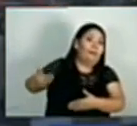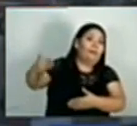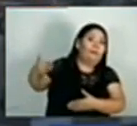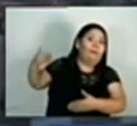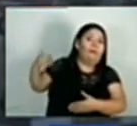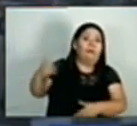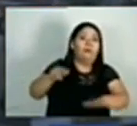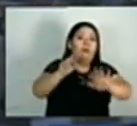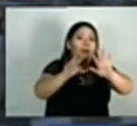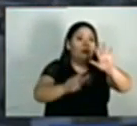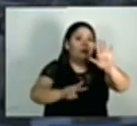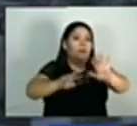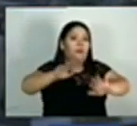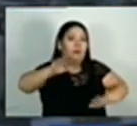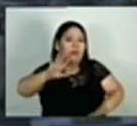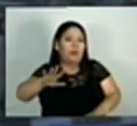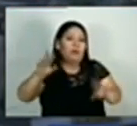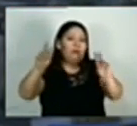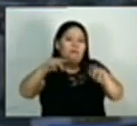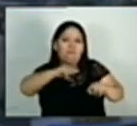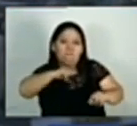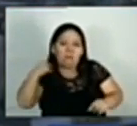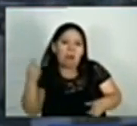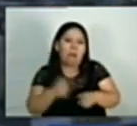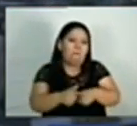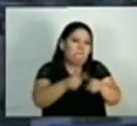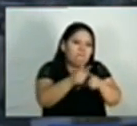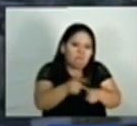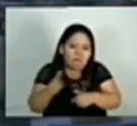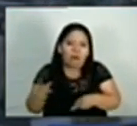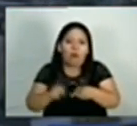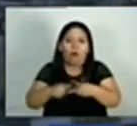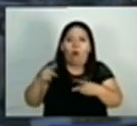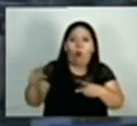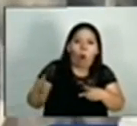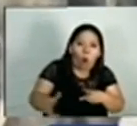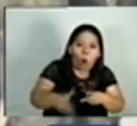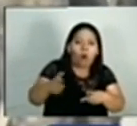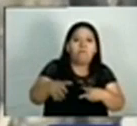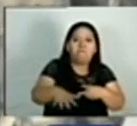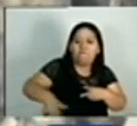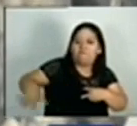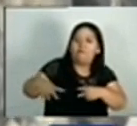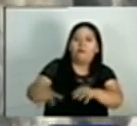75 años de asesinatos, masacres, robos de territorio.